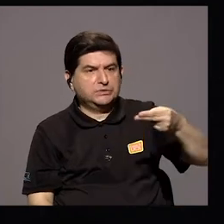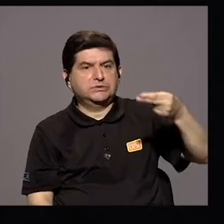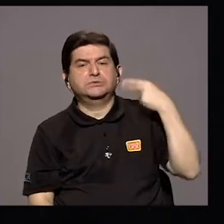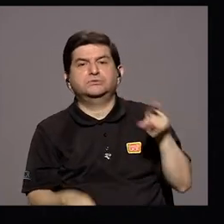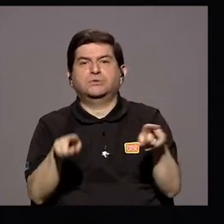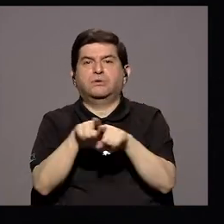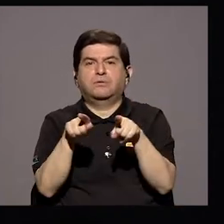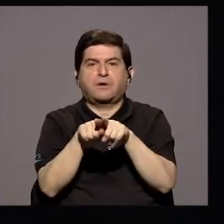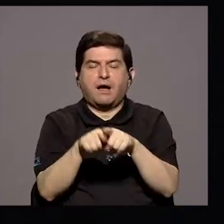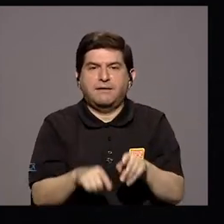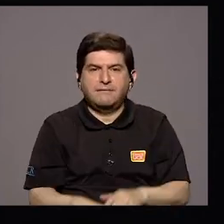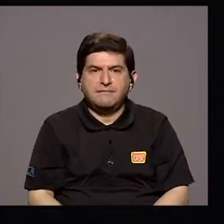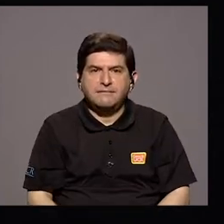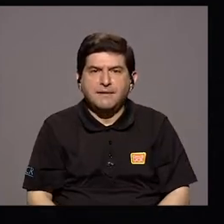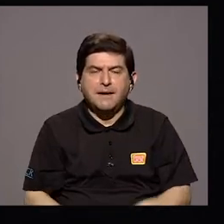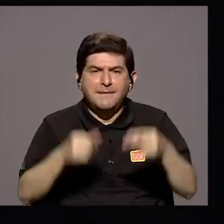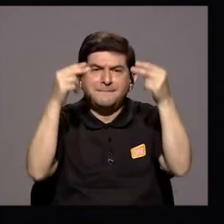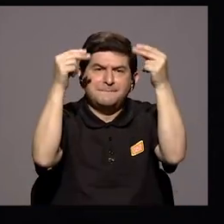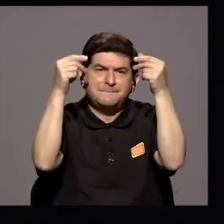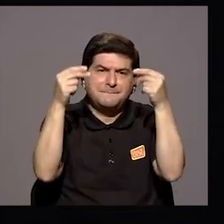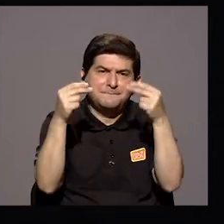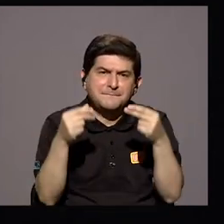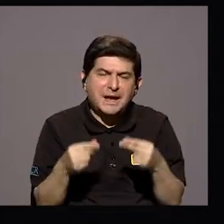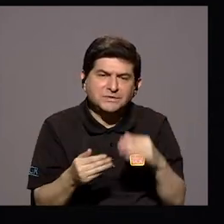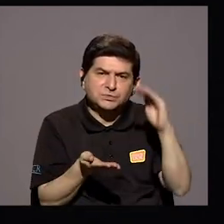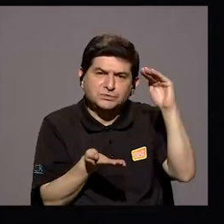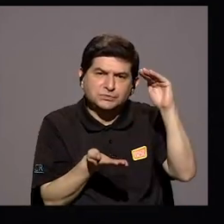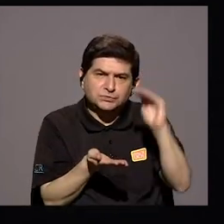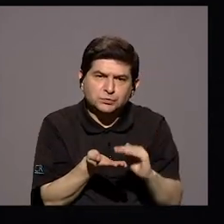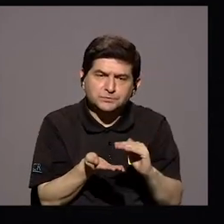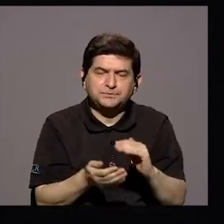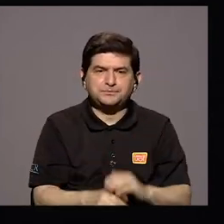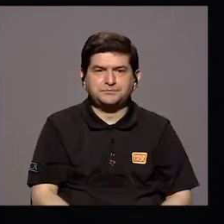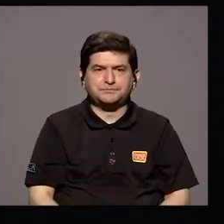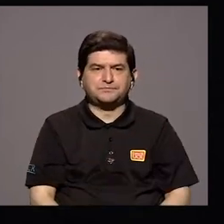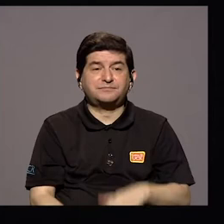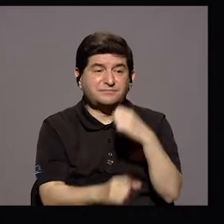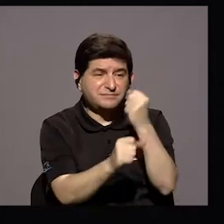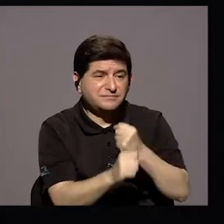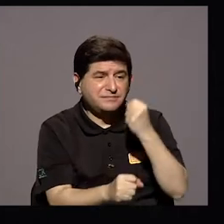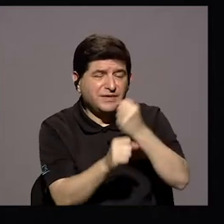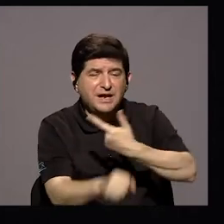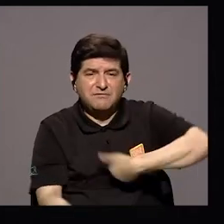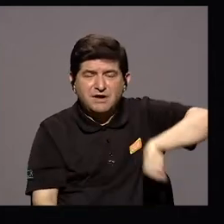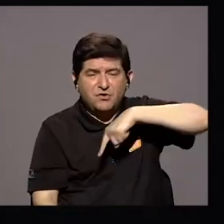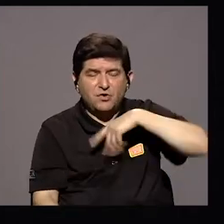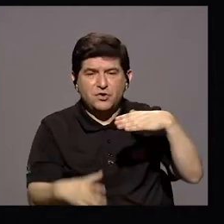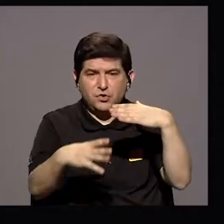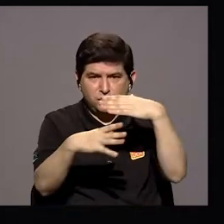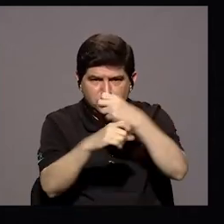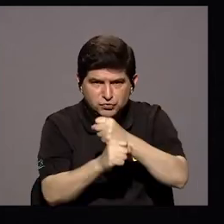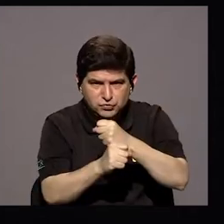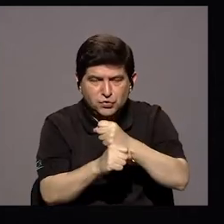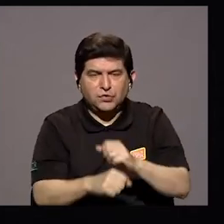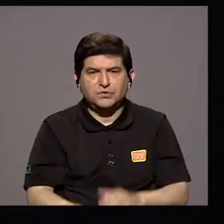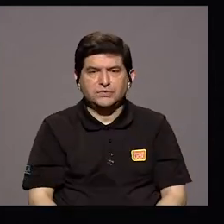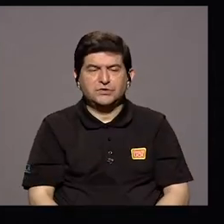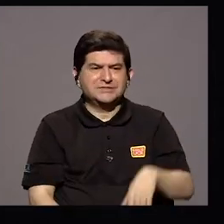históricamente También ha tenido Un presupuesto Menor Y las tareas Que nosotros llevamos a cabo